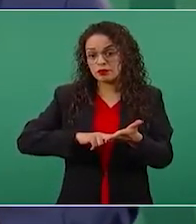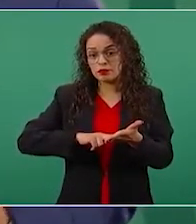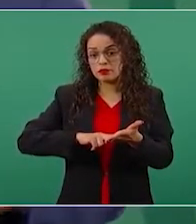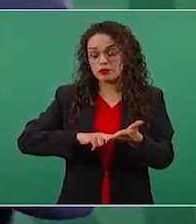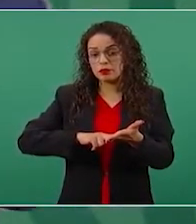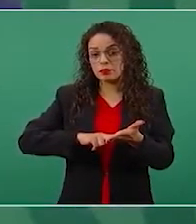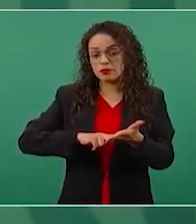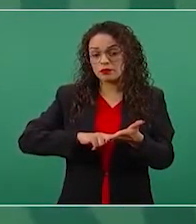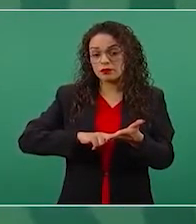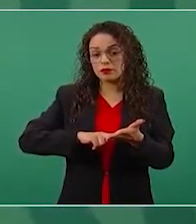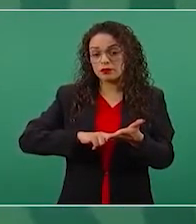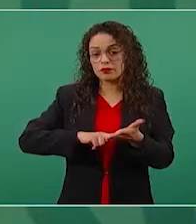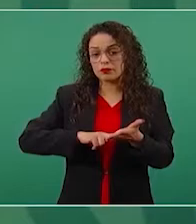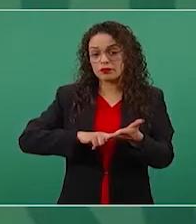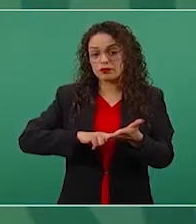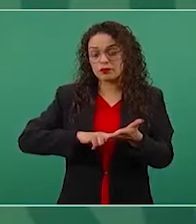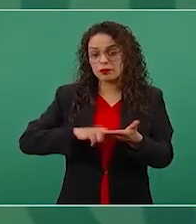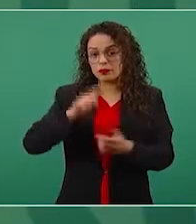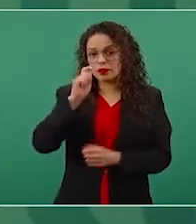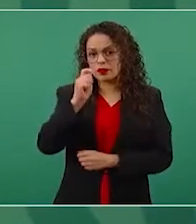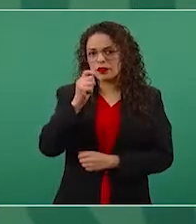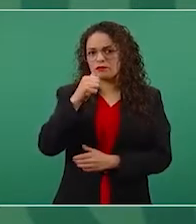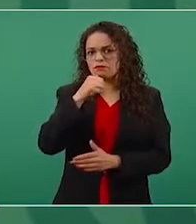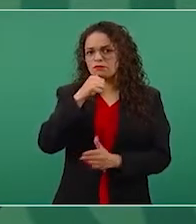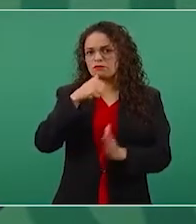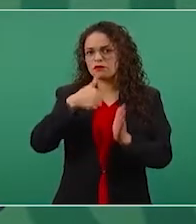para cuidar